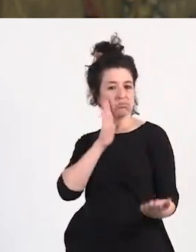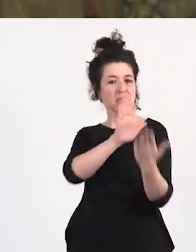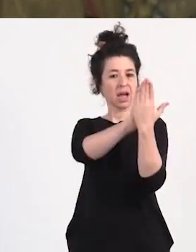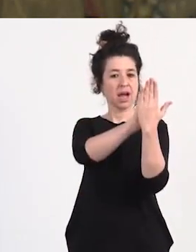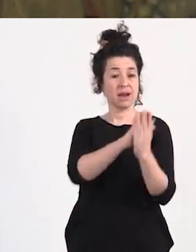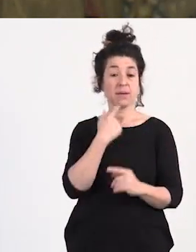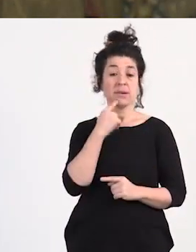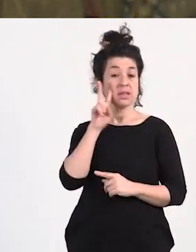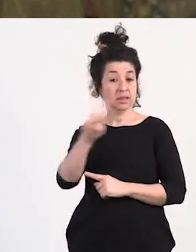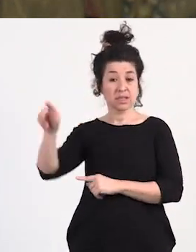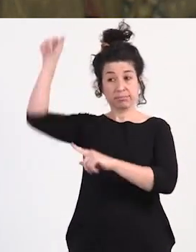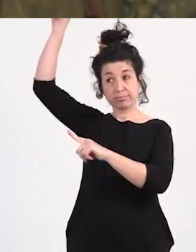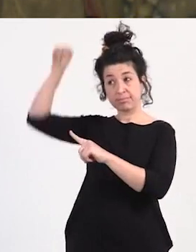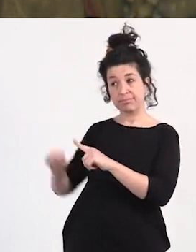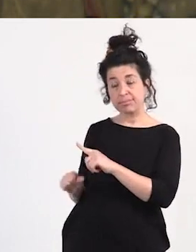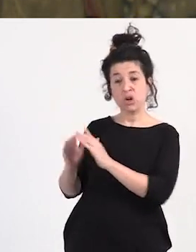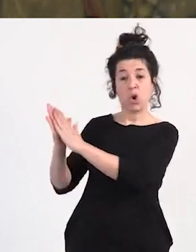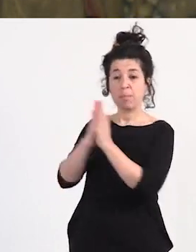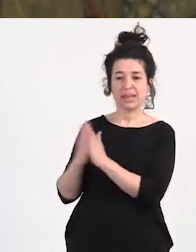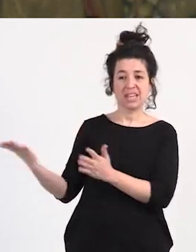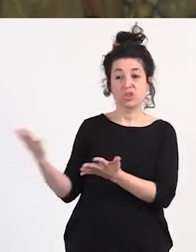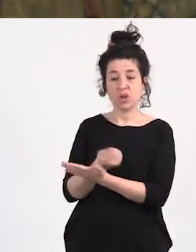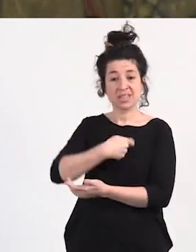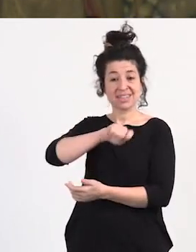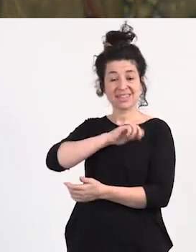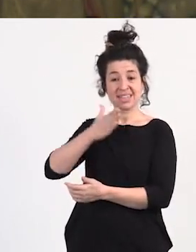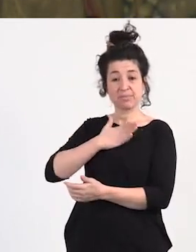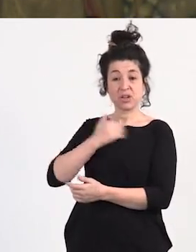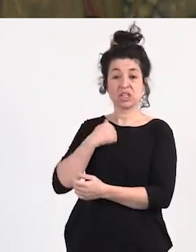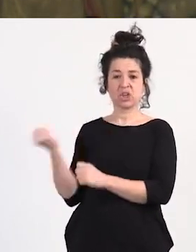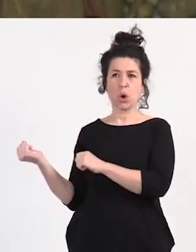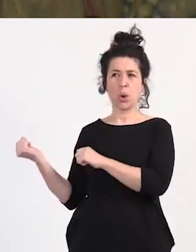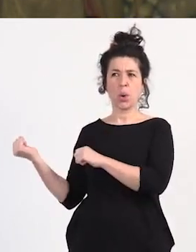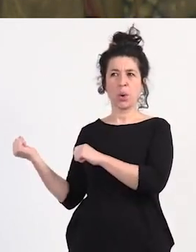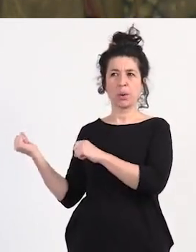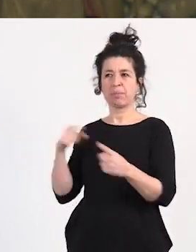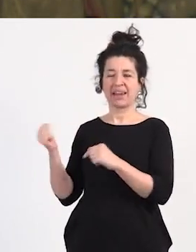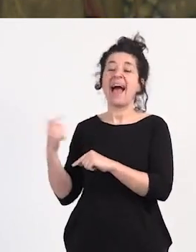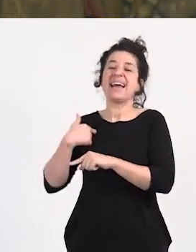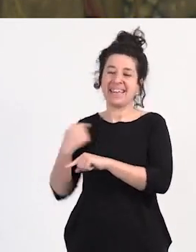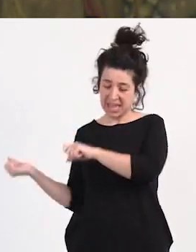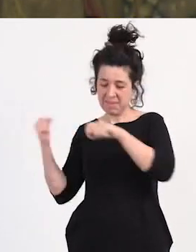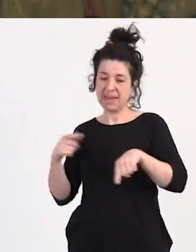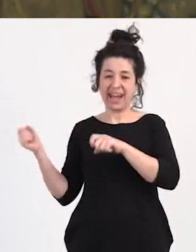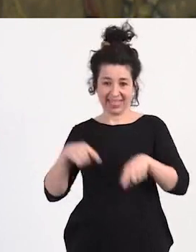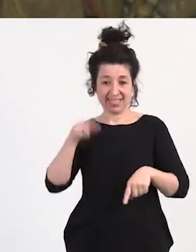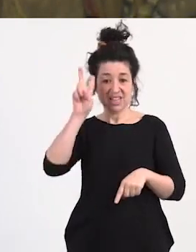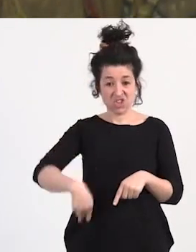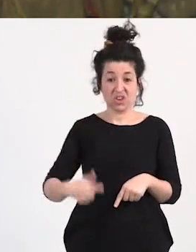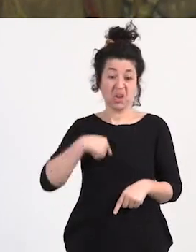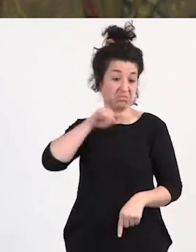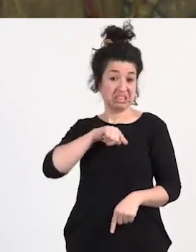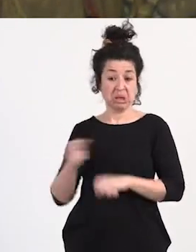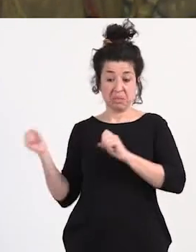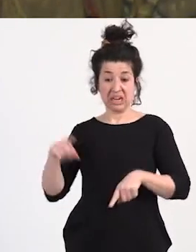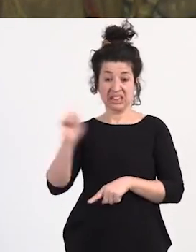visto todas estas compañeras son españolas yo soy una migrante inmigrante que no